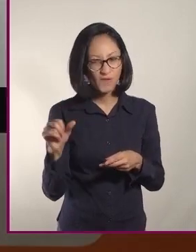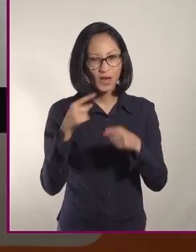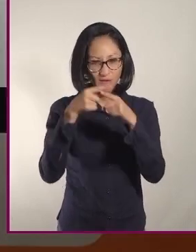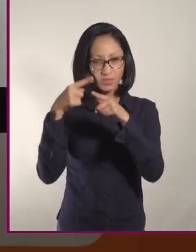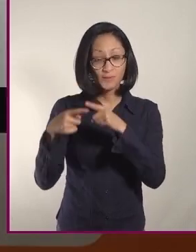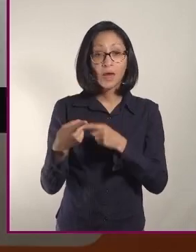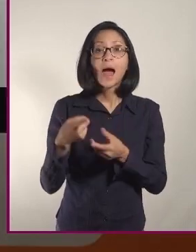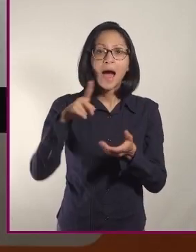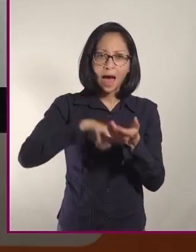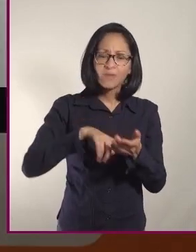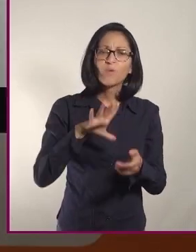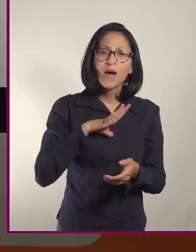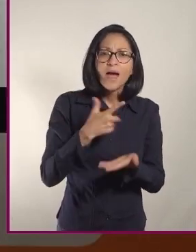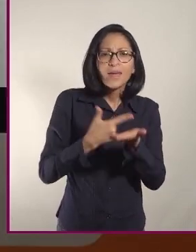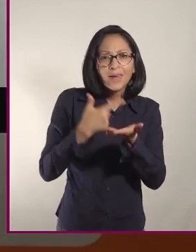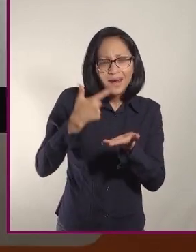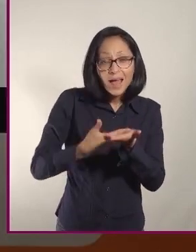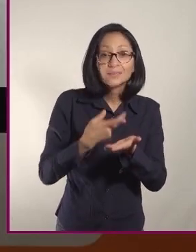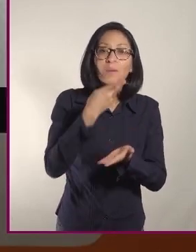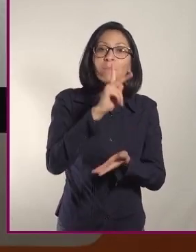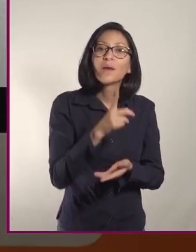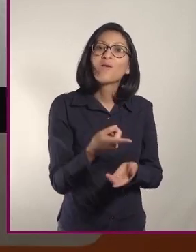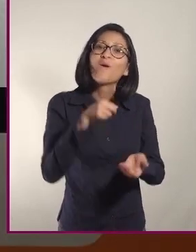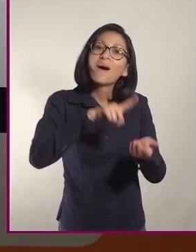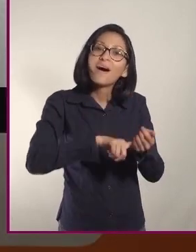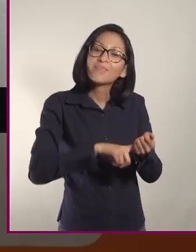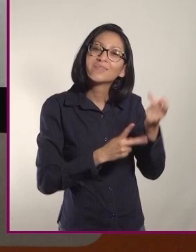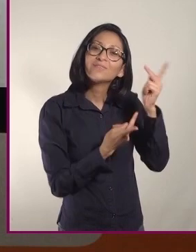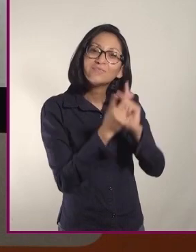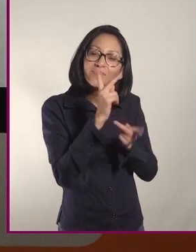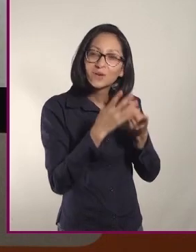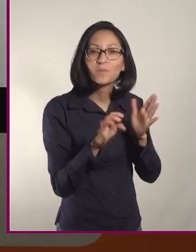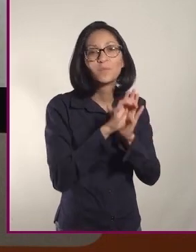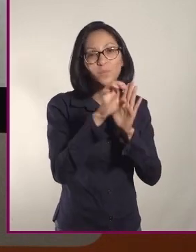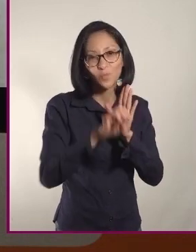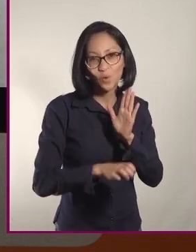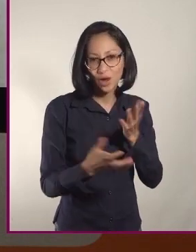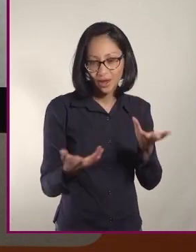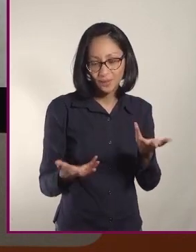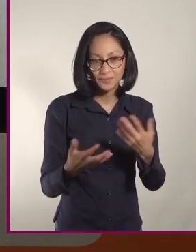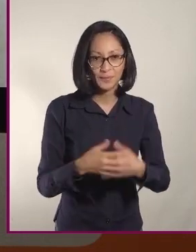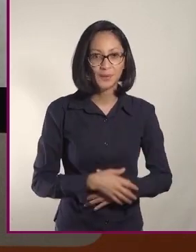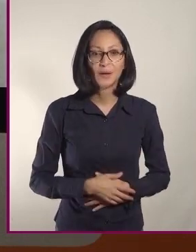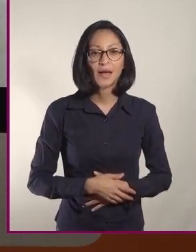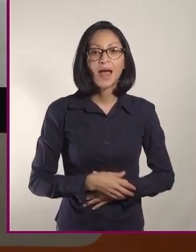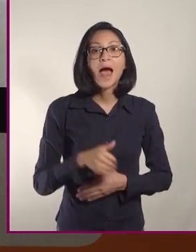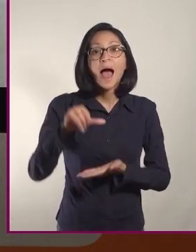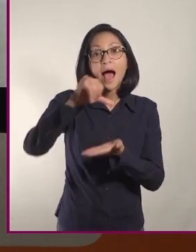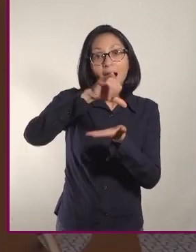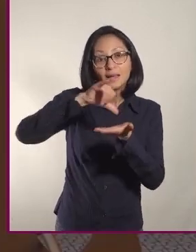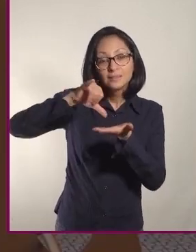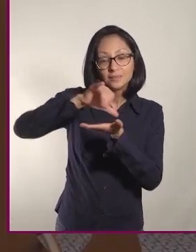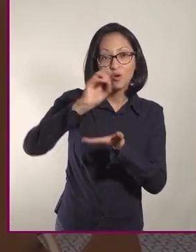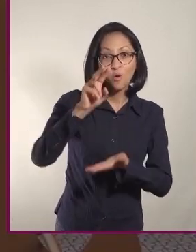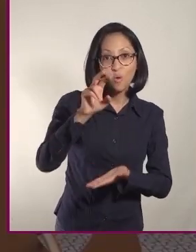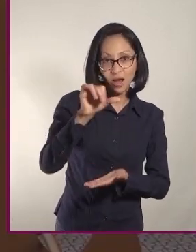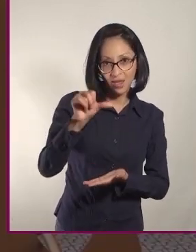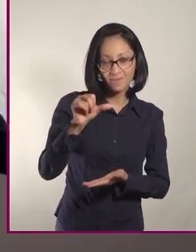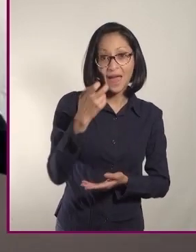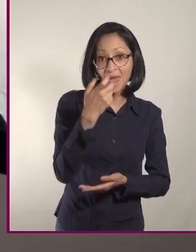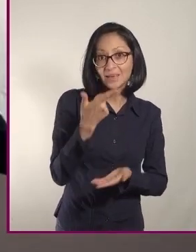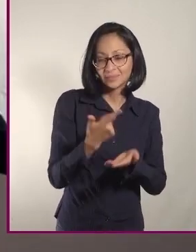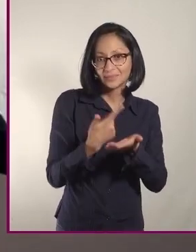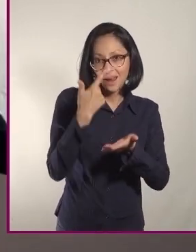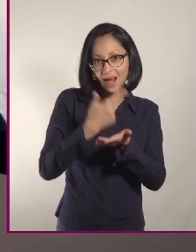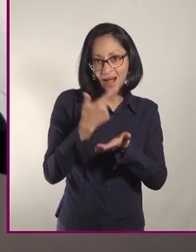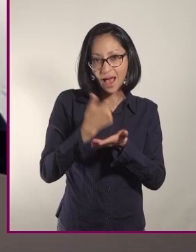grasas, pero que vienen de fuentes vegetales en lugar de fuentes animales. Por ejemplo, y el que es muy conocido, el aceite de oliva. Por otro lado,